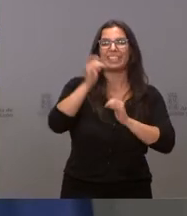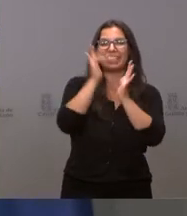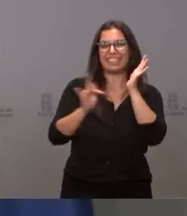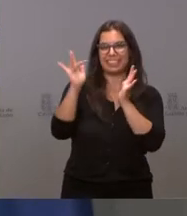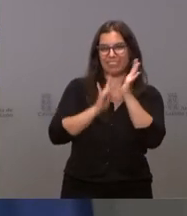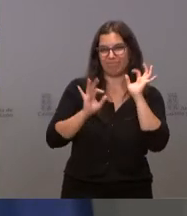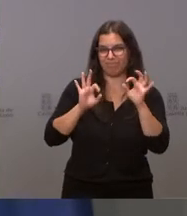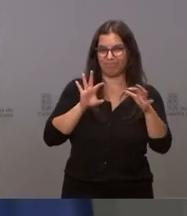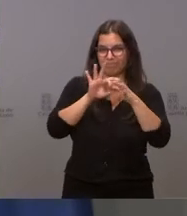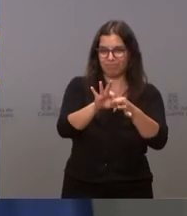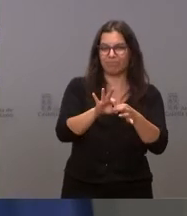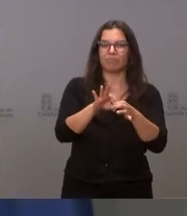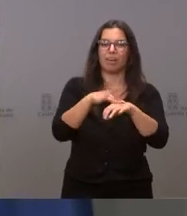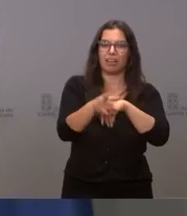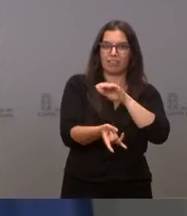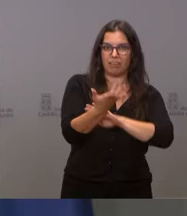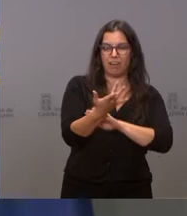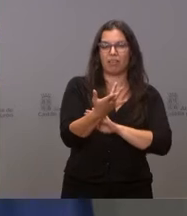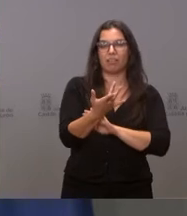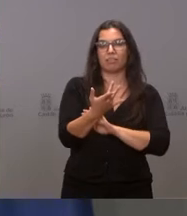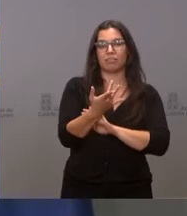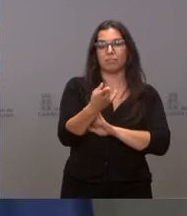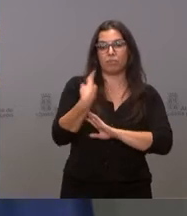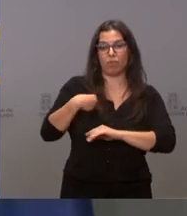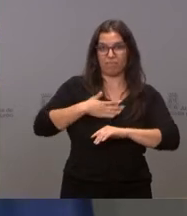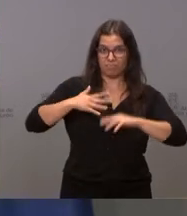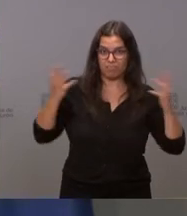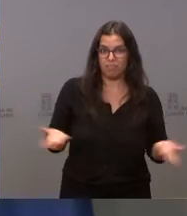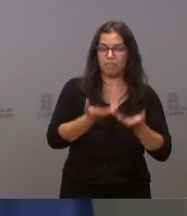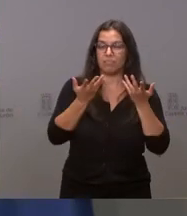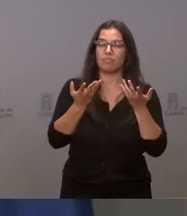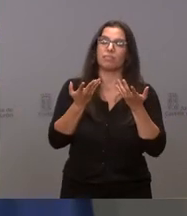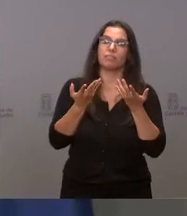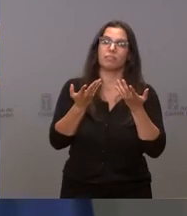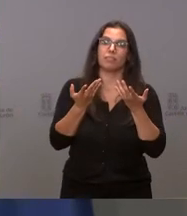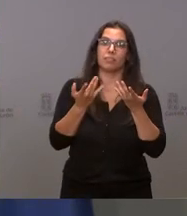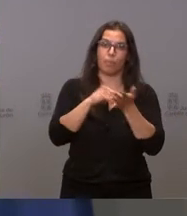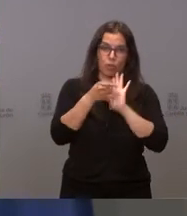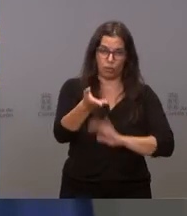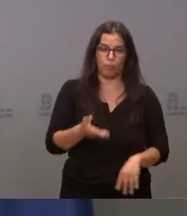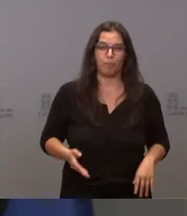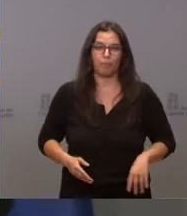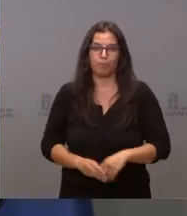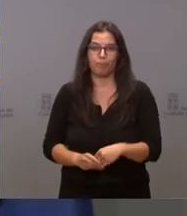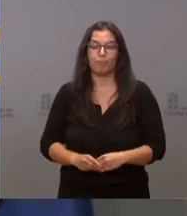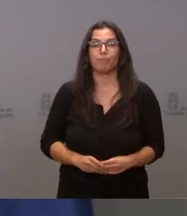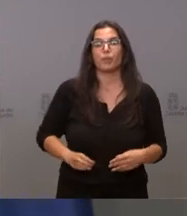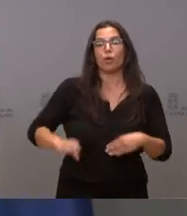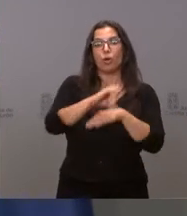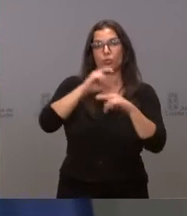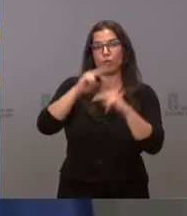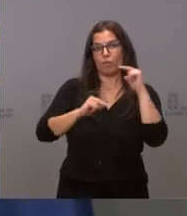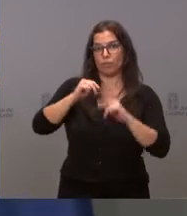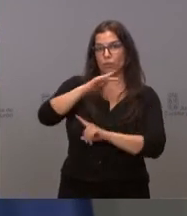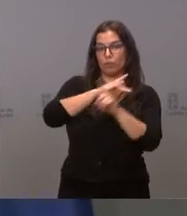sector del metal, que es el que es promotor de este proyecto. La Consejería de Fomento y